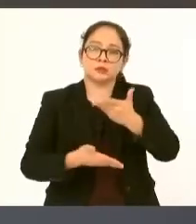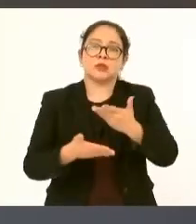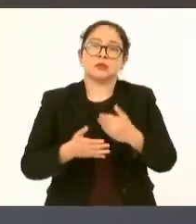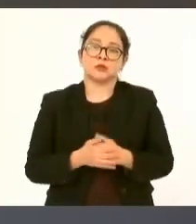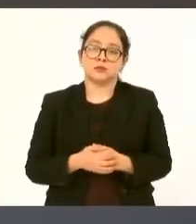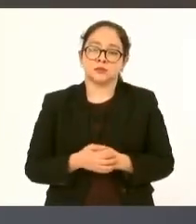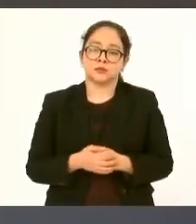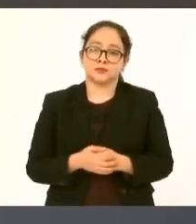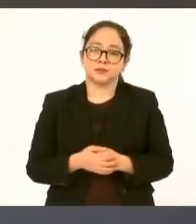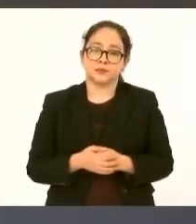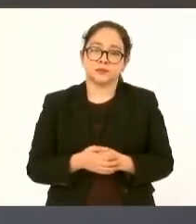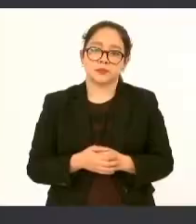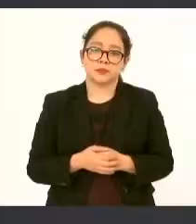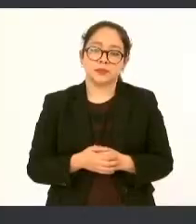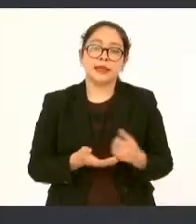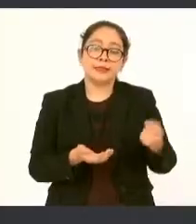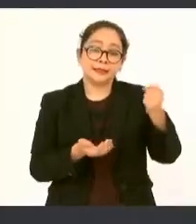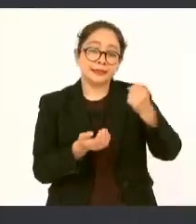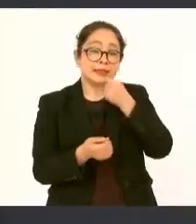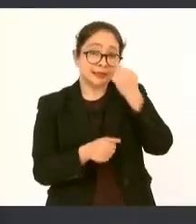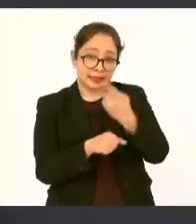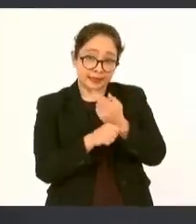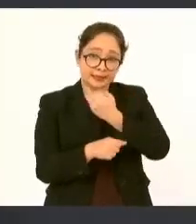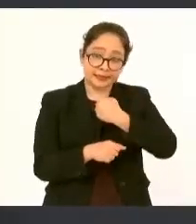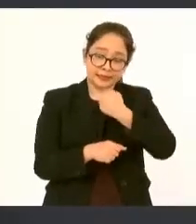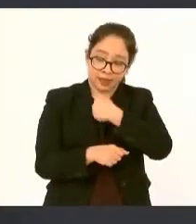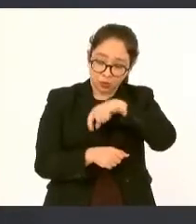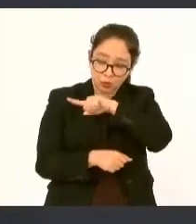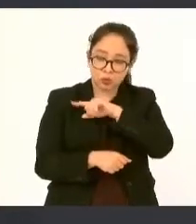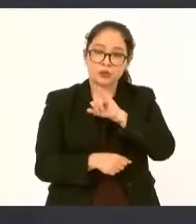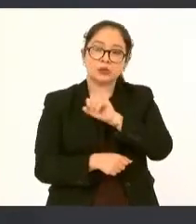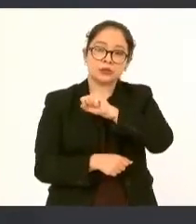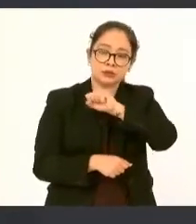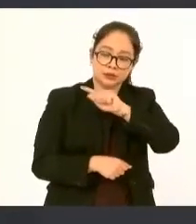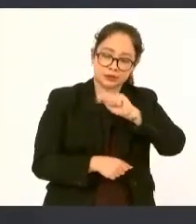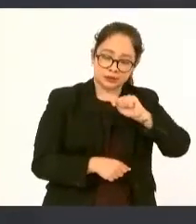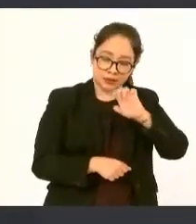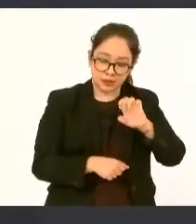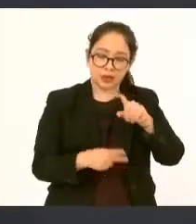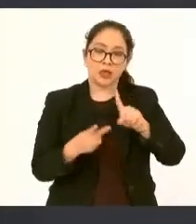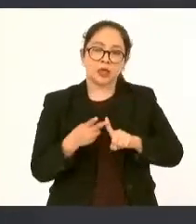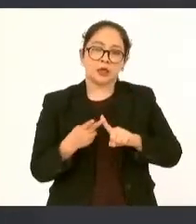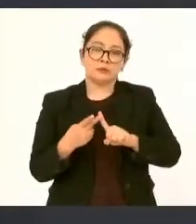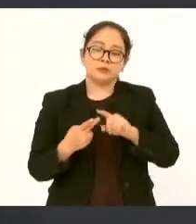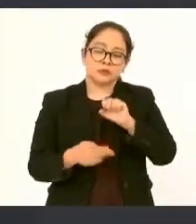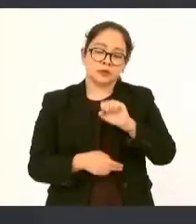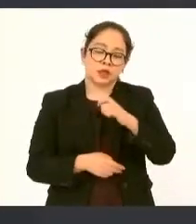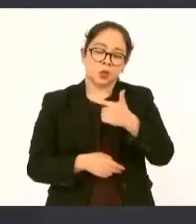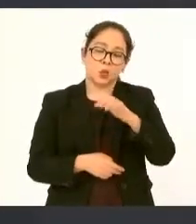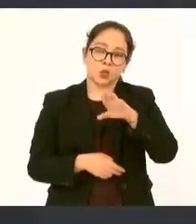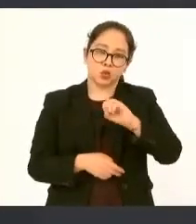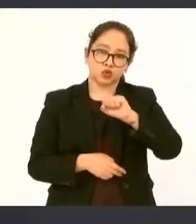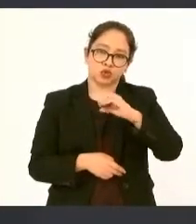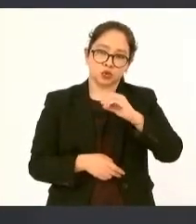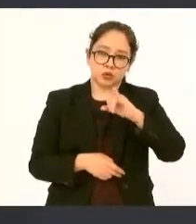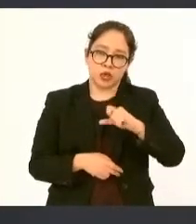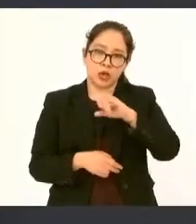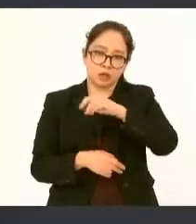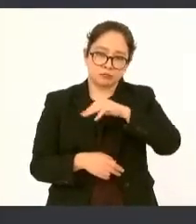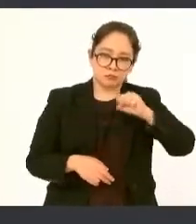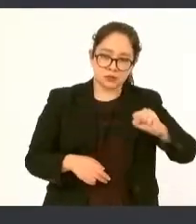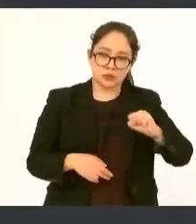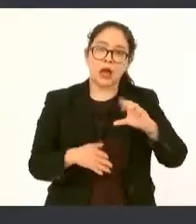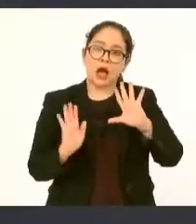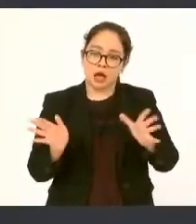la Secretaría de Salud como del Issste del seguro ya con la reforma al